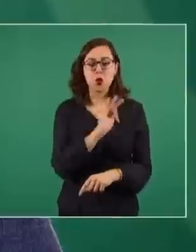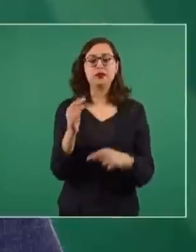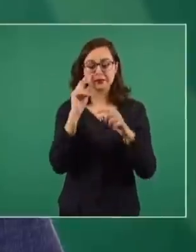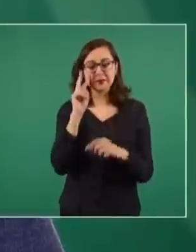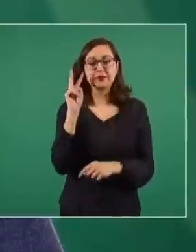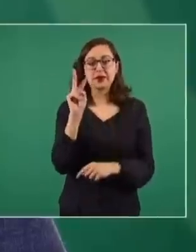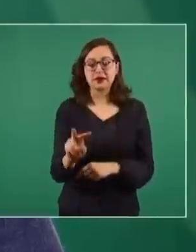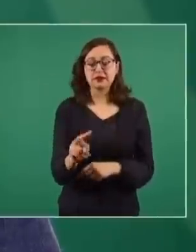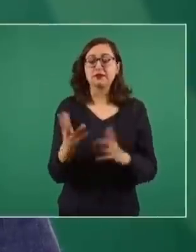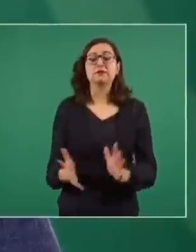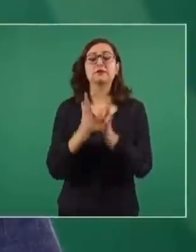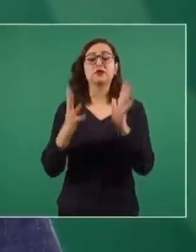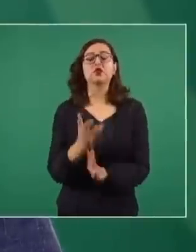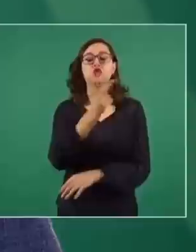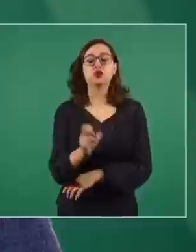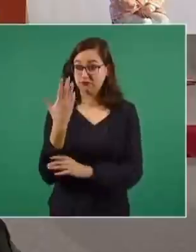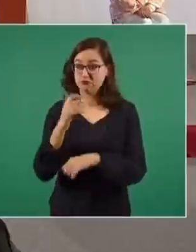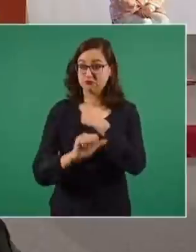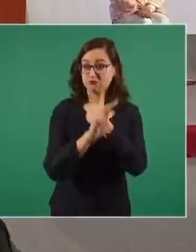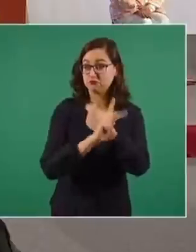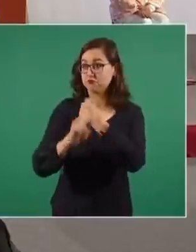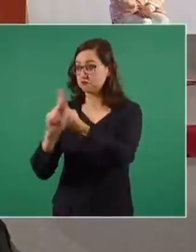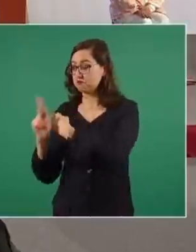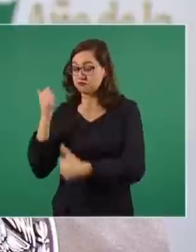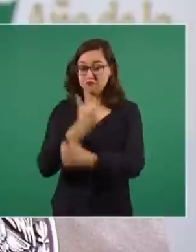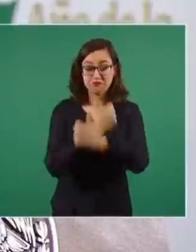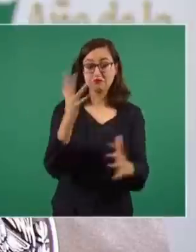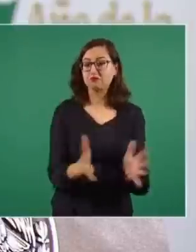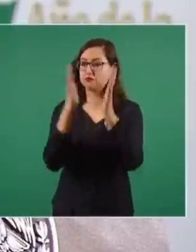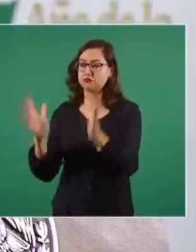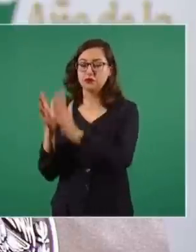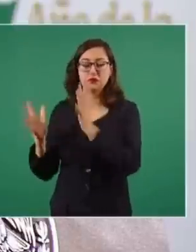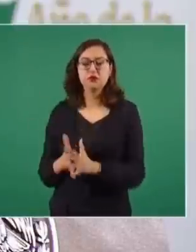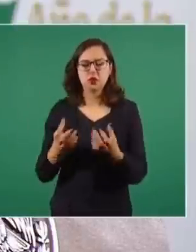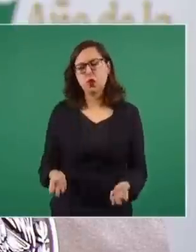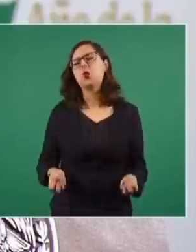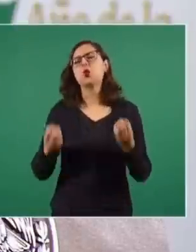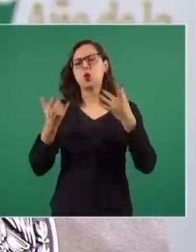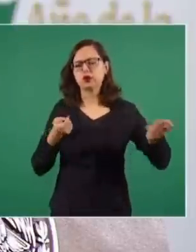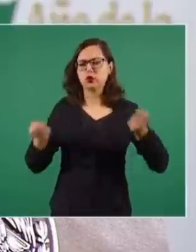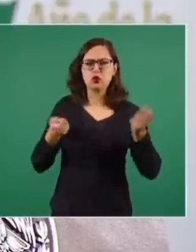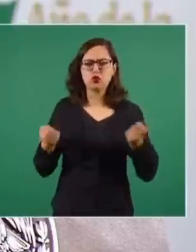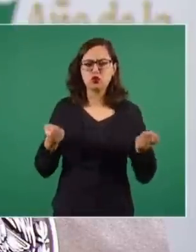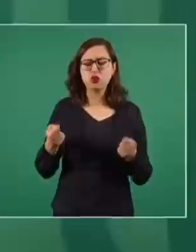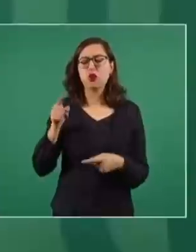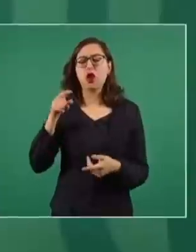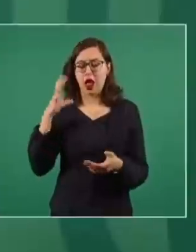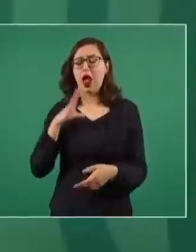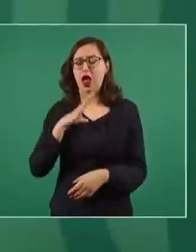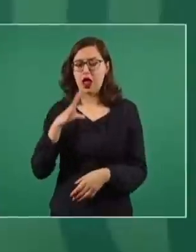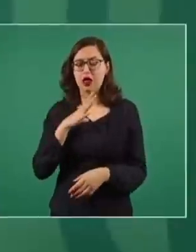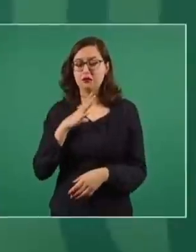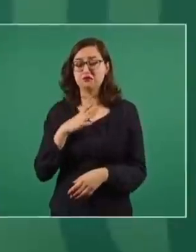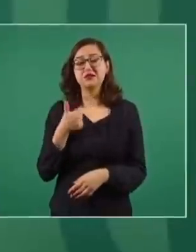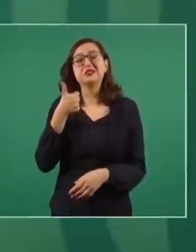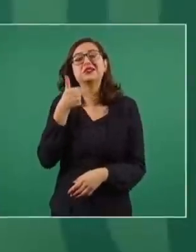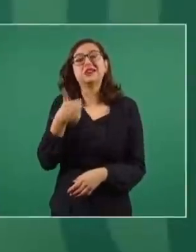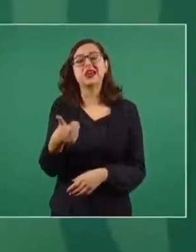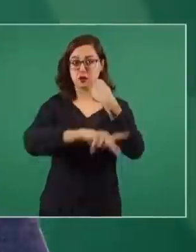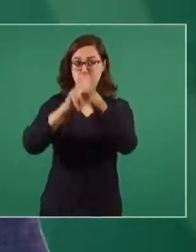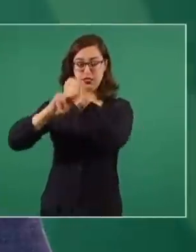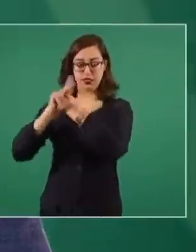participaron 244 empresas. El proveedor que tiene el porcentaje más alto o que logró el porcentaje más alto es Gilead Science con el 6